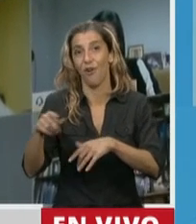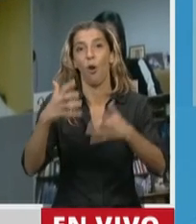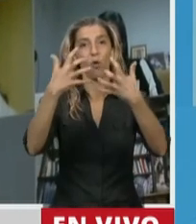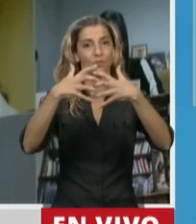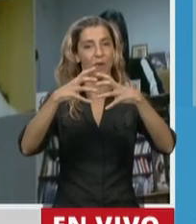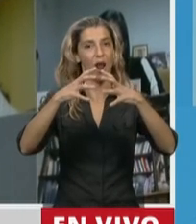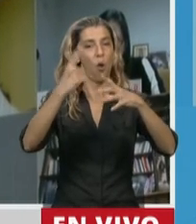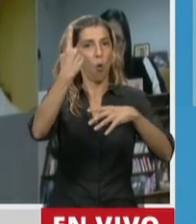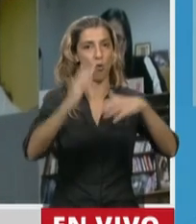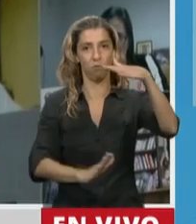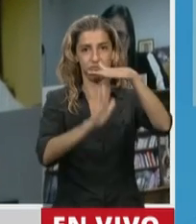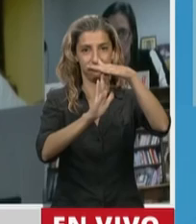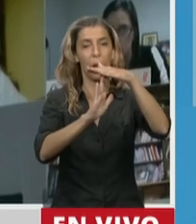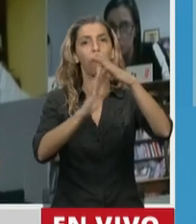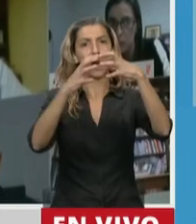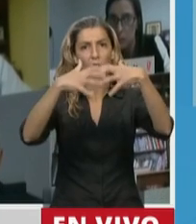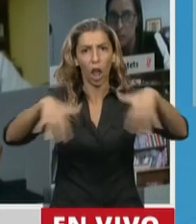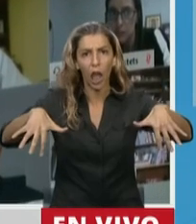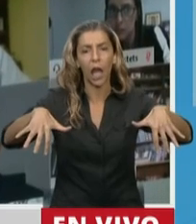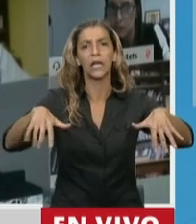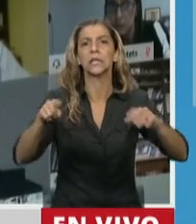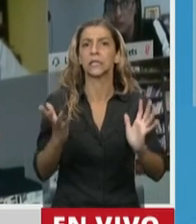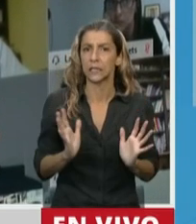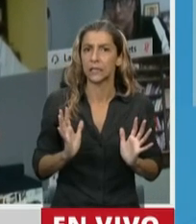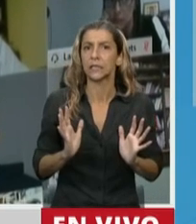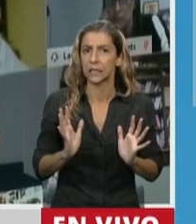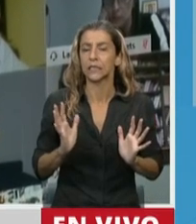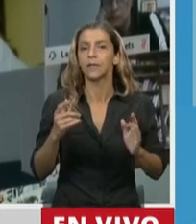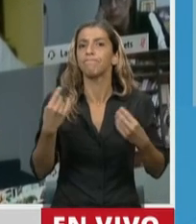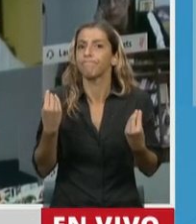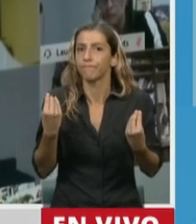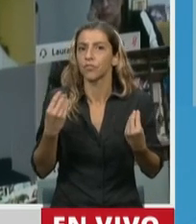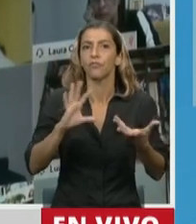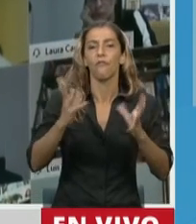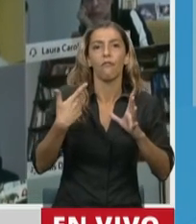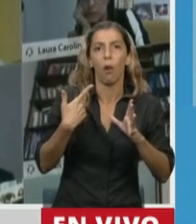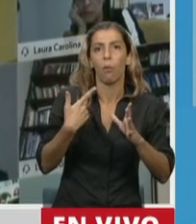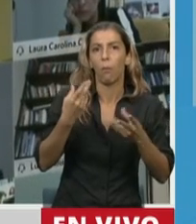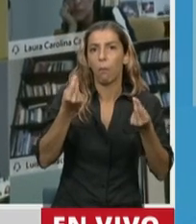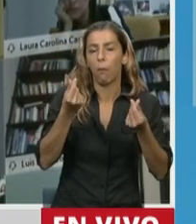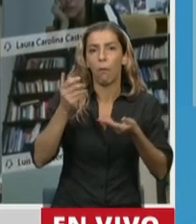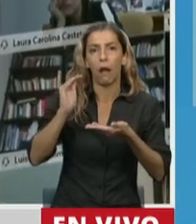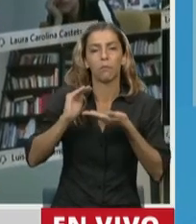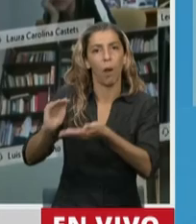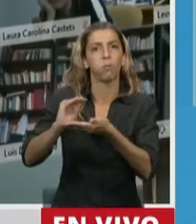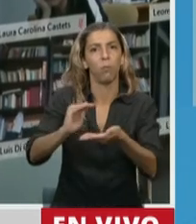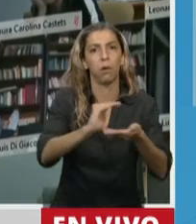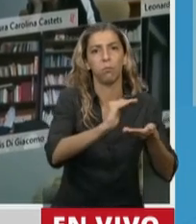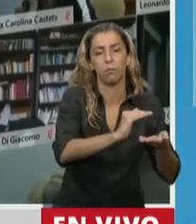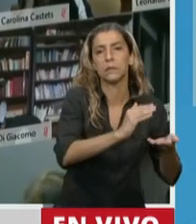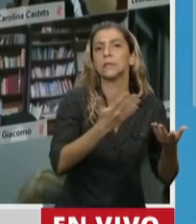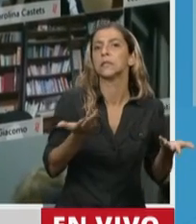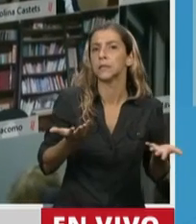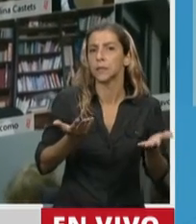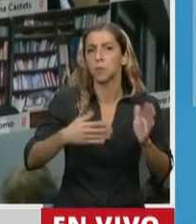obras sociales. No hay una financiación unificada, no hay pautas unificadas, salvo en